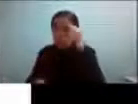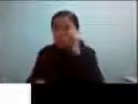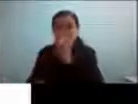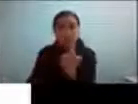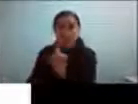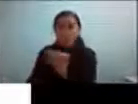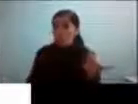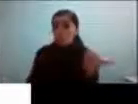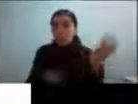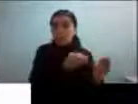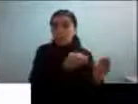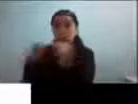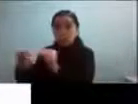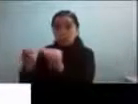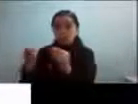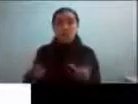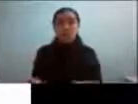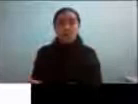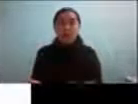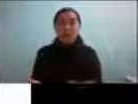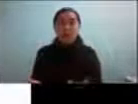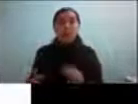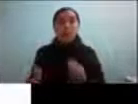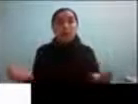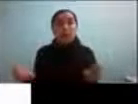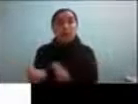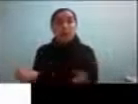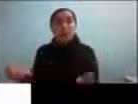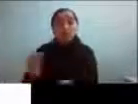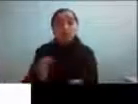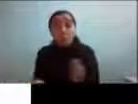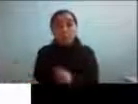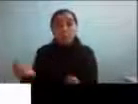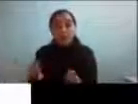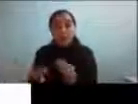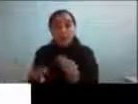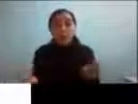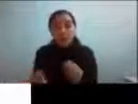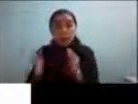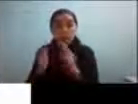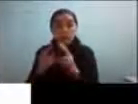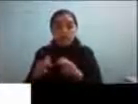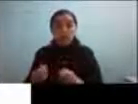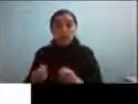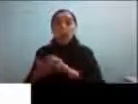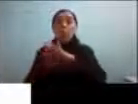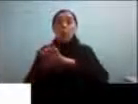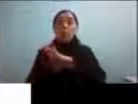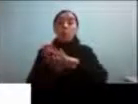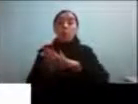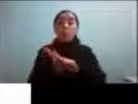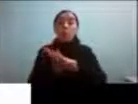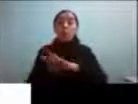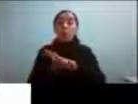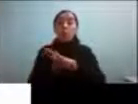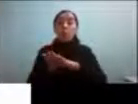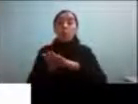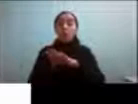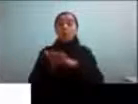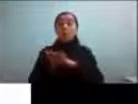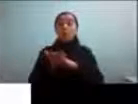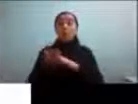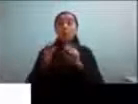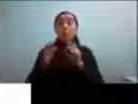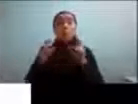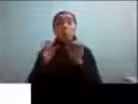vacío que tenemos que ir llenando poco a poco y un ejemplo de esto muy claro está en el desarrollo de las pruebas